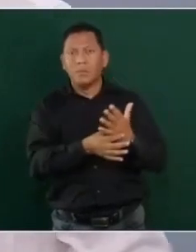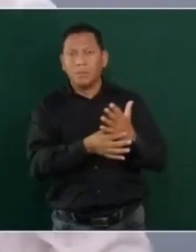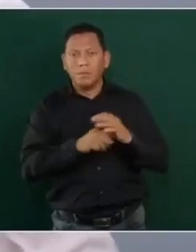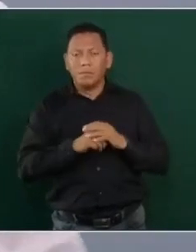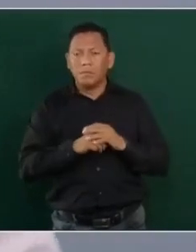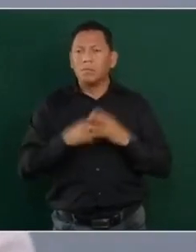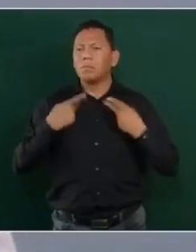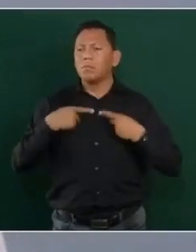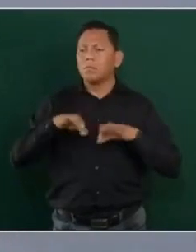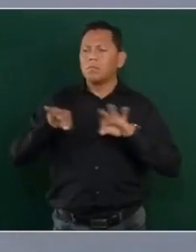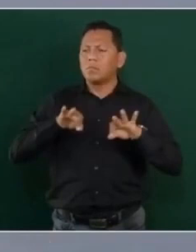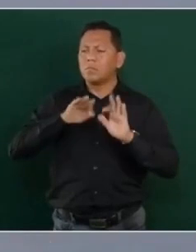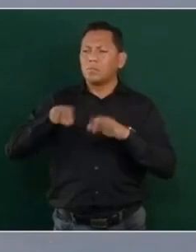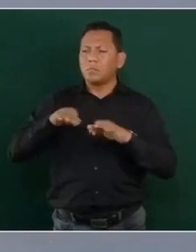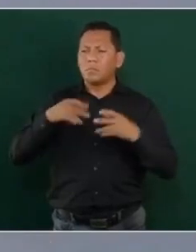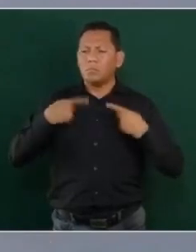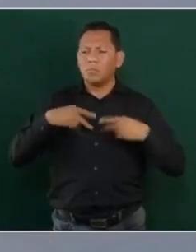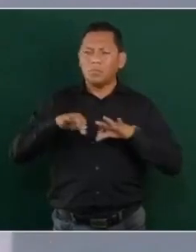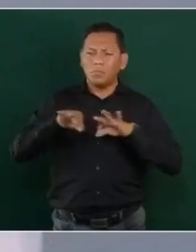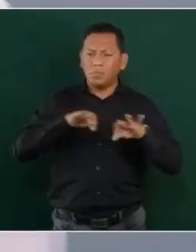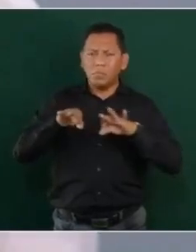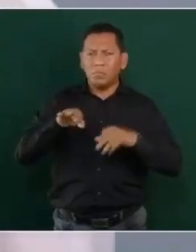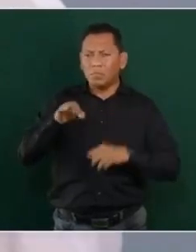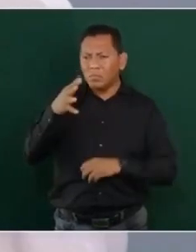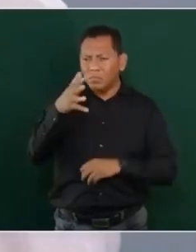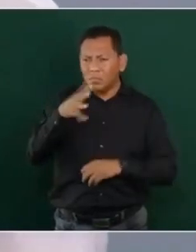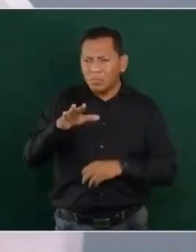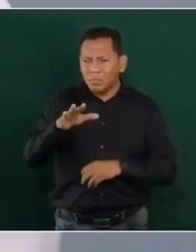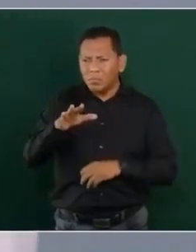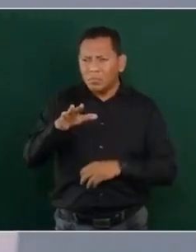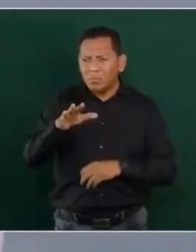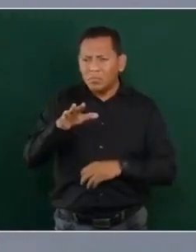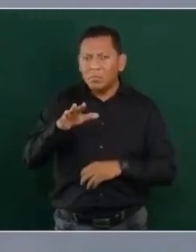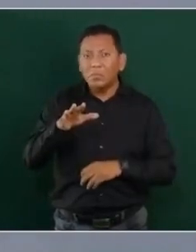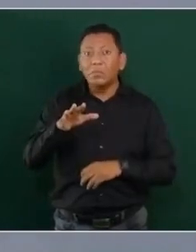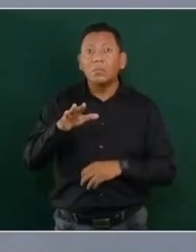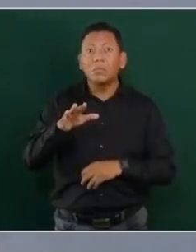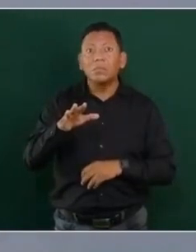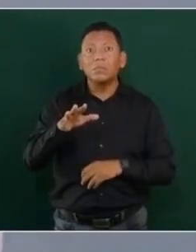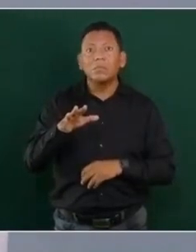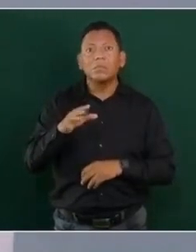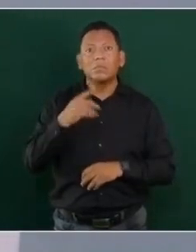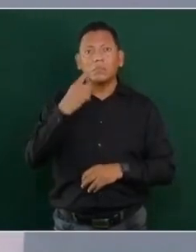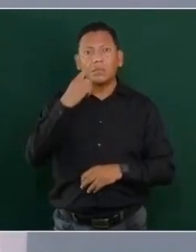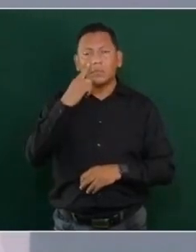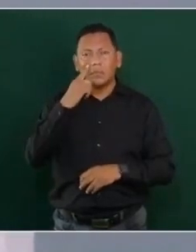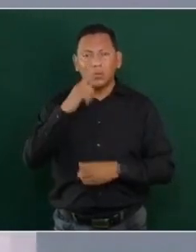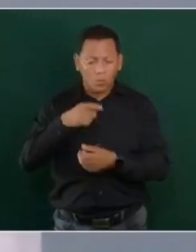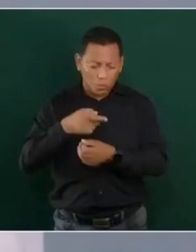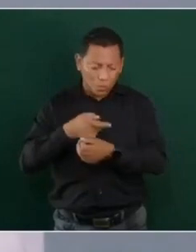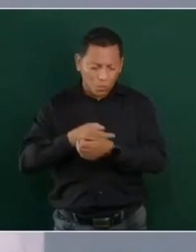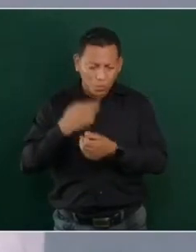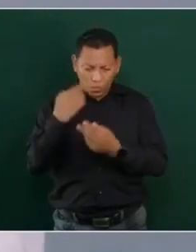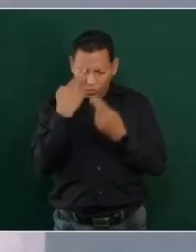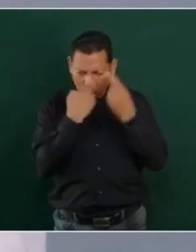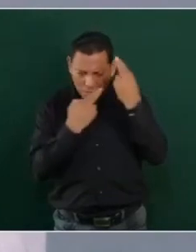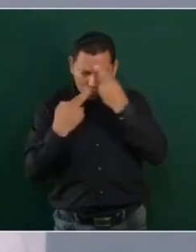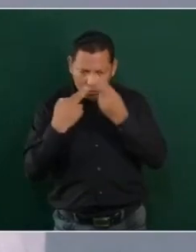trabajadores que les aplican el anti-dumping, siete